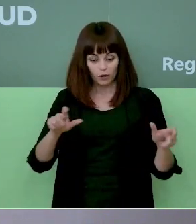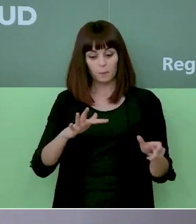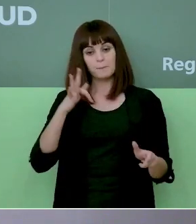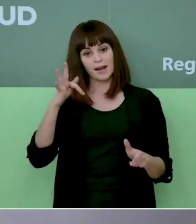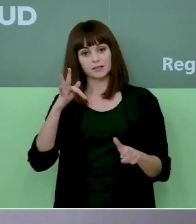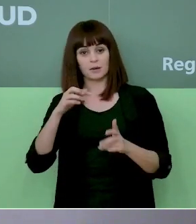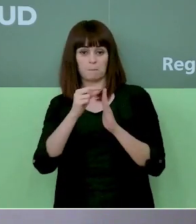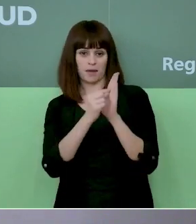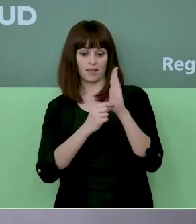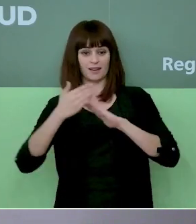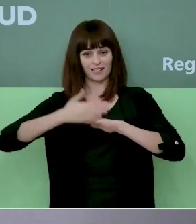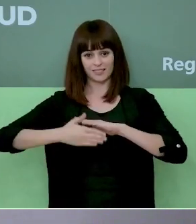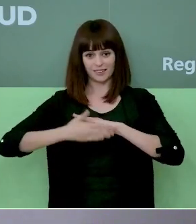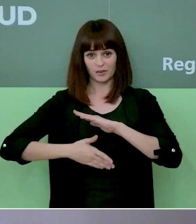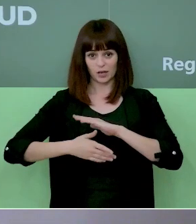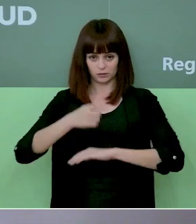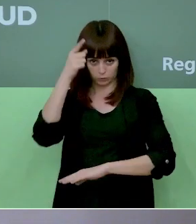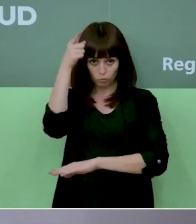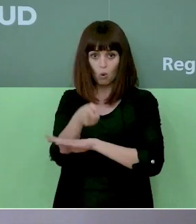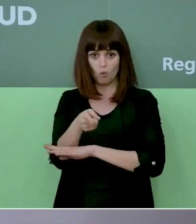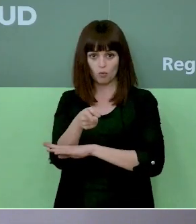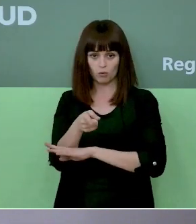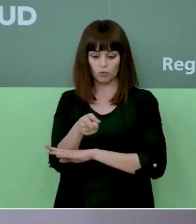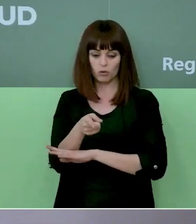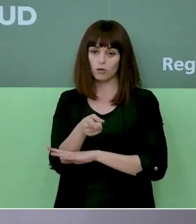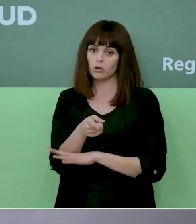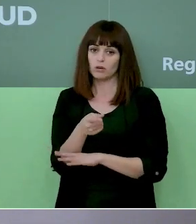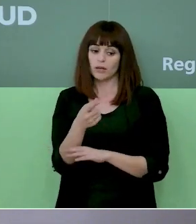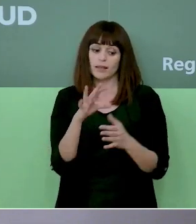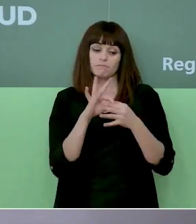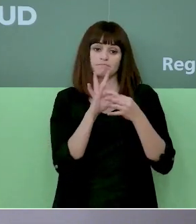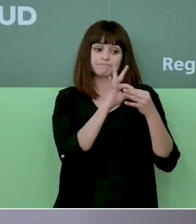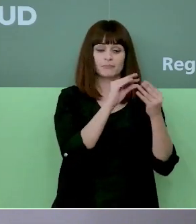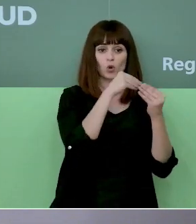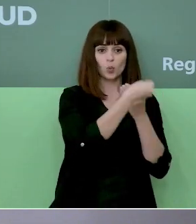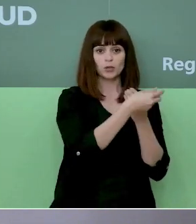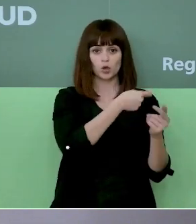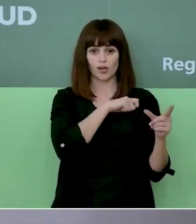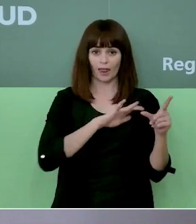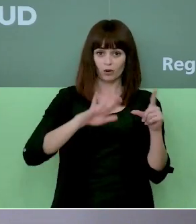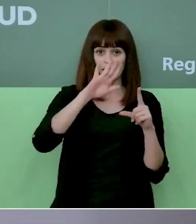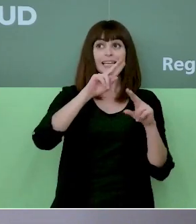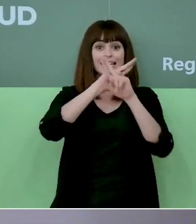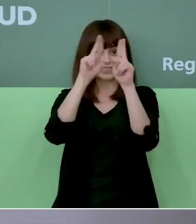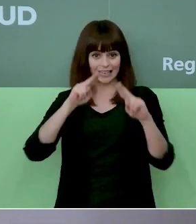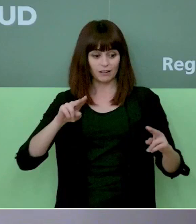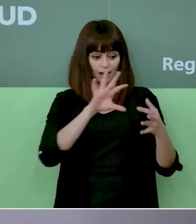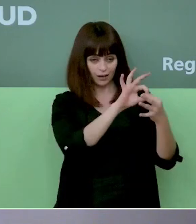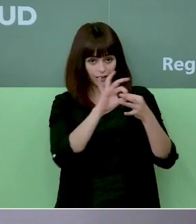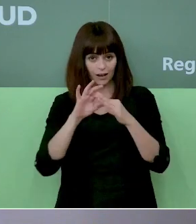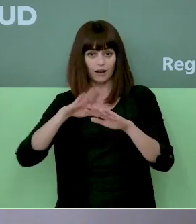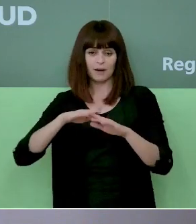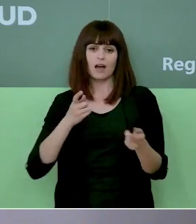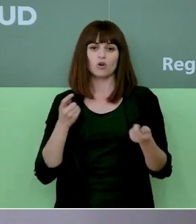restrictivas que ya no se aconsejan sino que se imponen están en línea con los documentos nacionales e internacionales para conseguir controlar